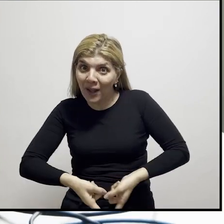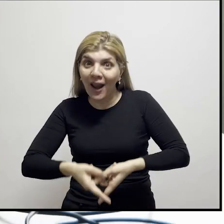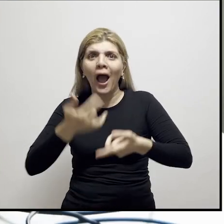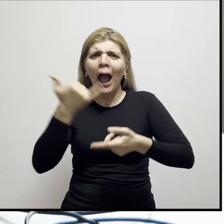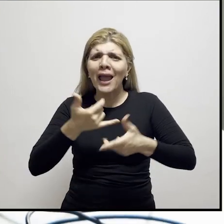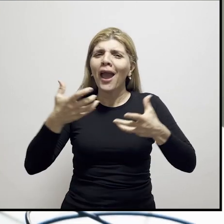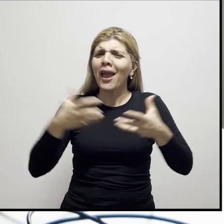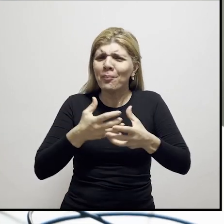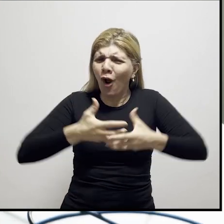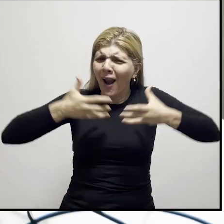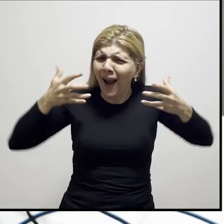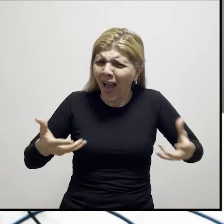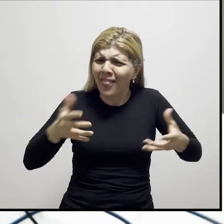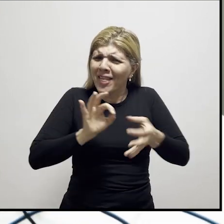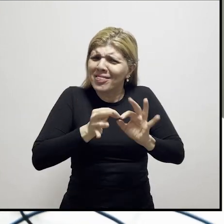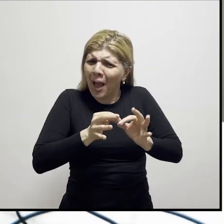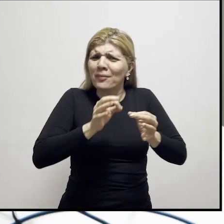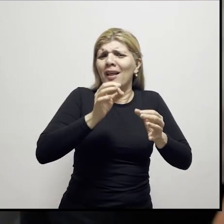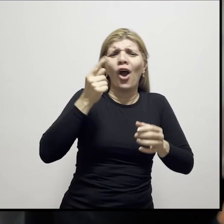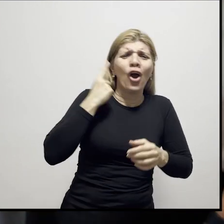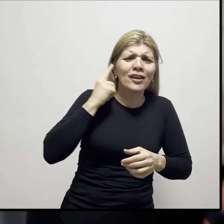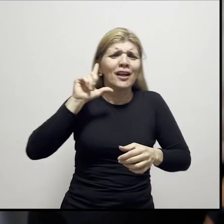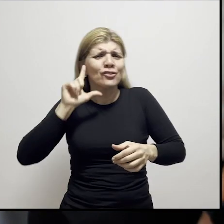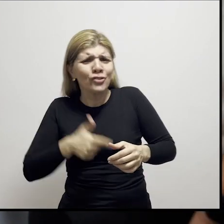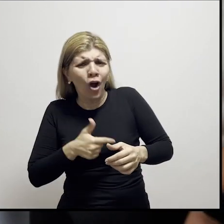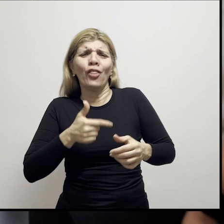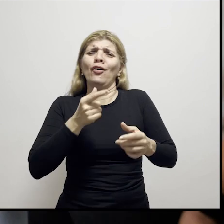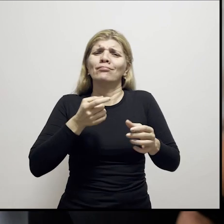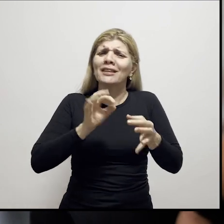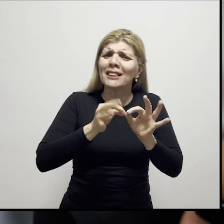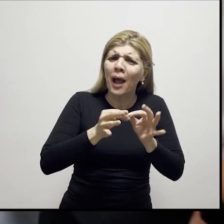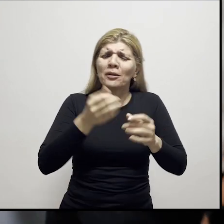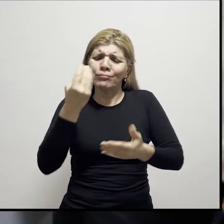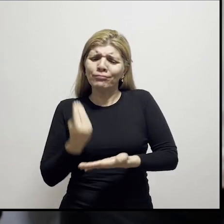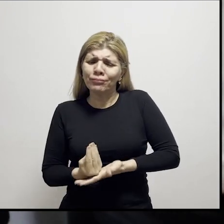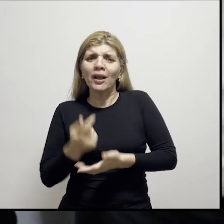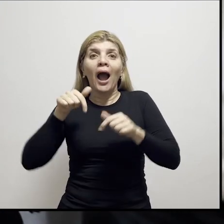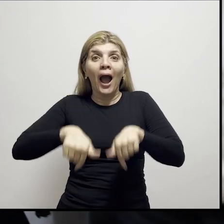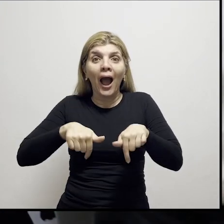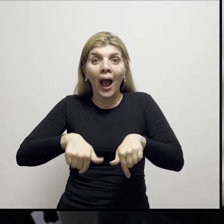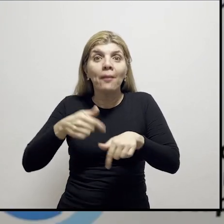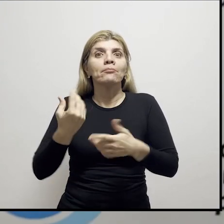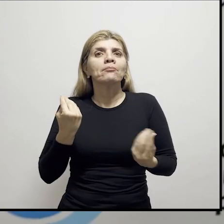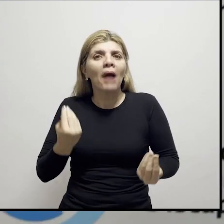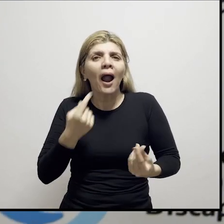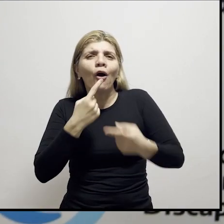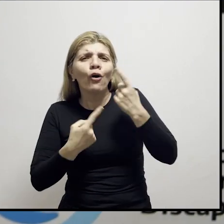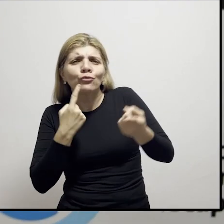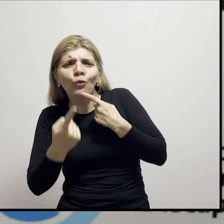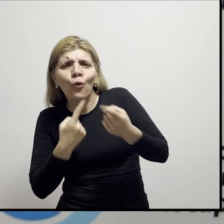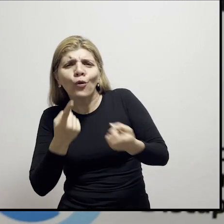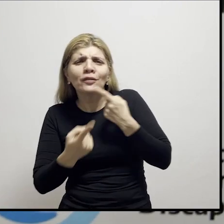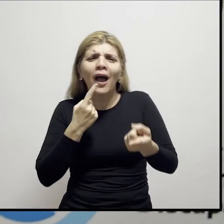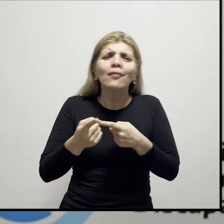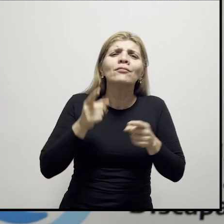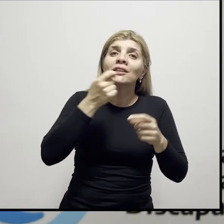muy grande de interpretación formado por personas sordas, personas oyentes que están aquí presentes, que van recibiendo esas consultas y también van interpretando